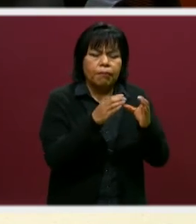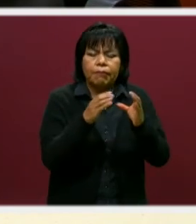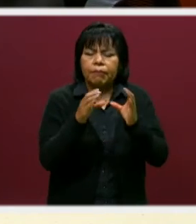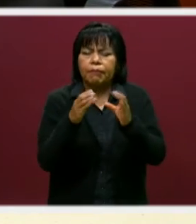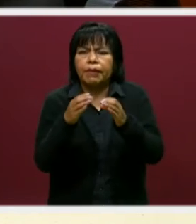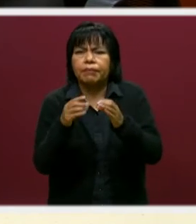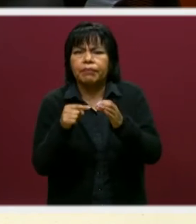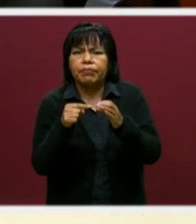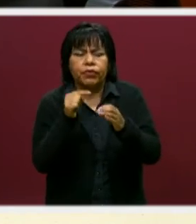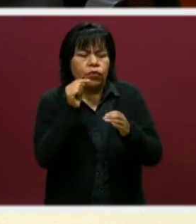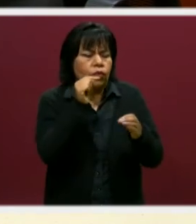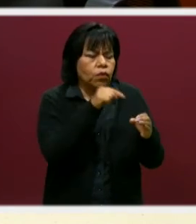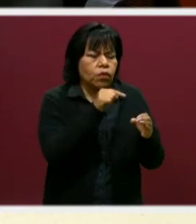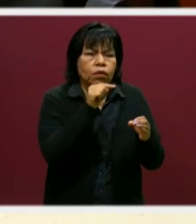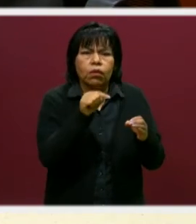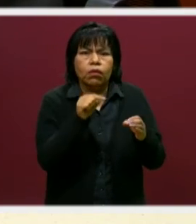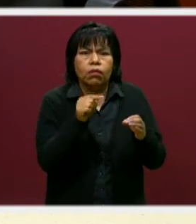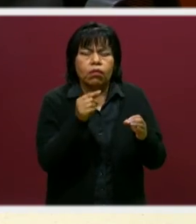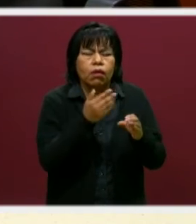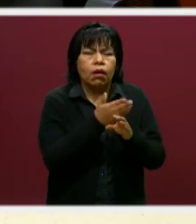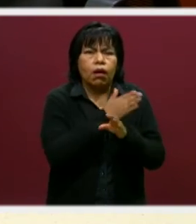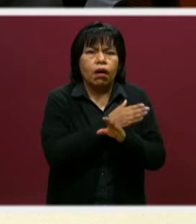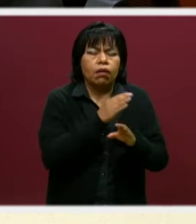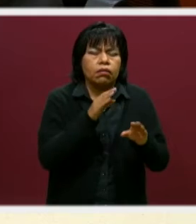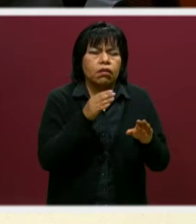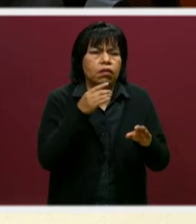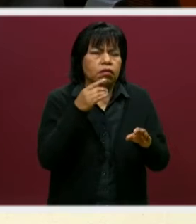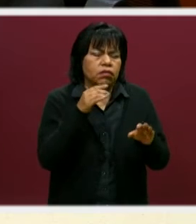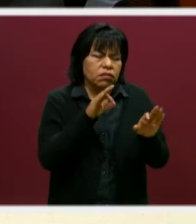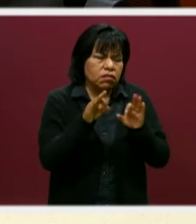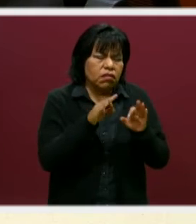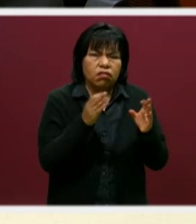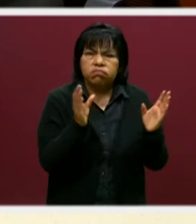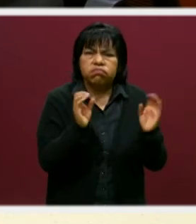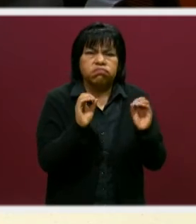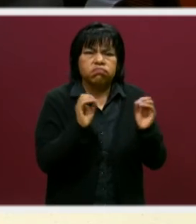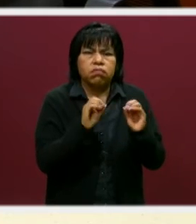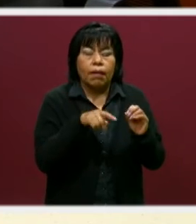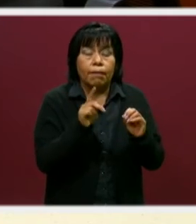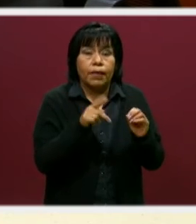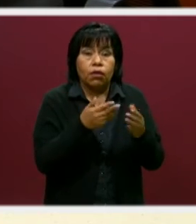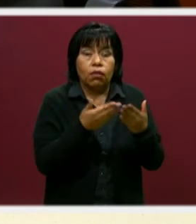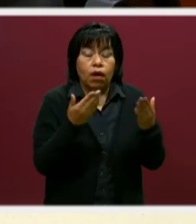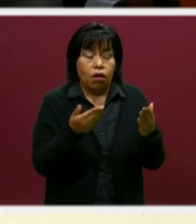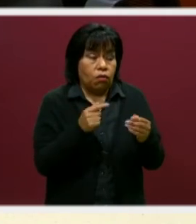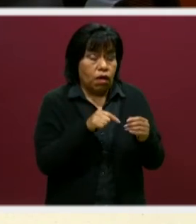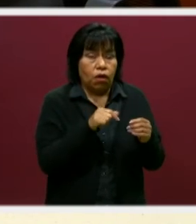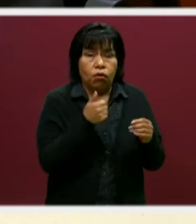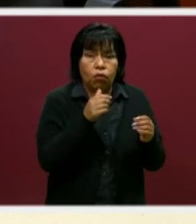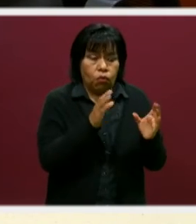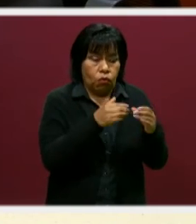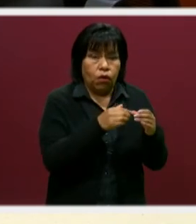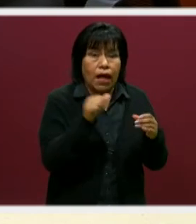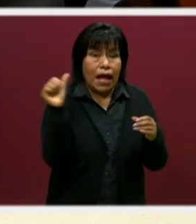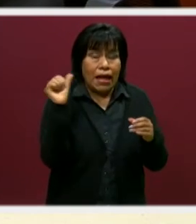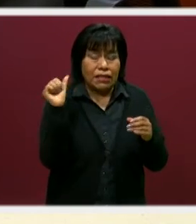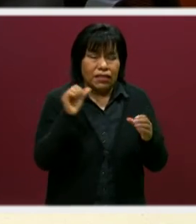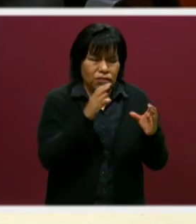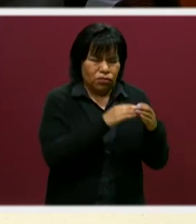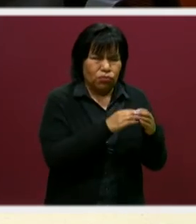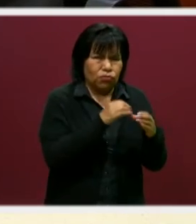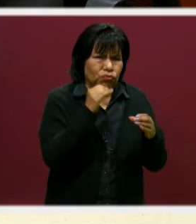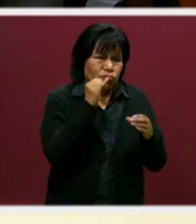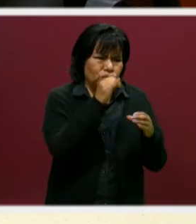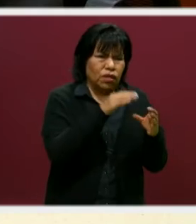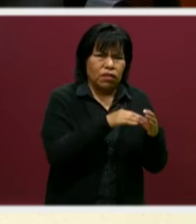prácticamente antes no se hacían trabajos. Entonces, hoy en día, por ejemplo, en Cohuecan, aquí en la región de Atlixco, que mucha